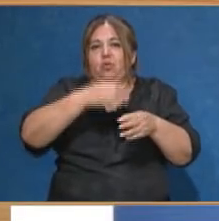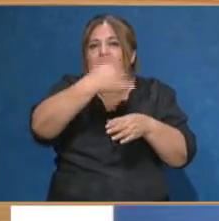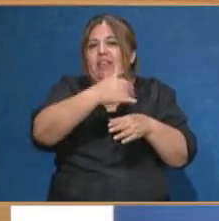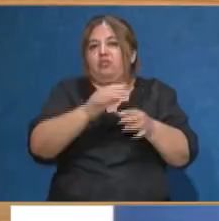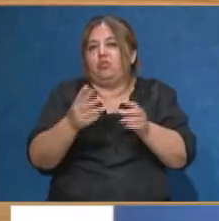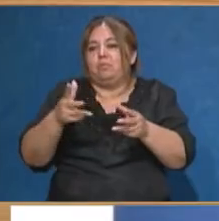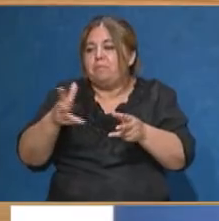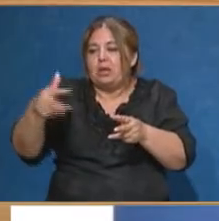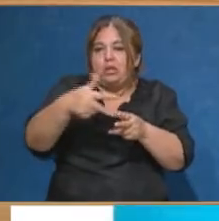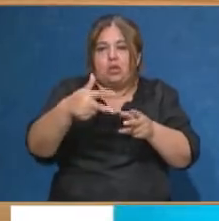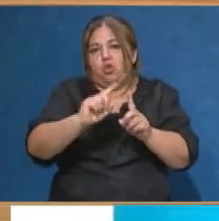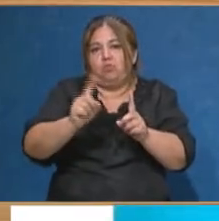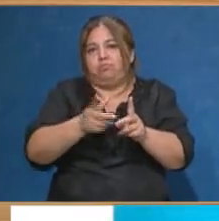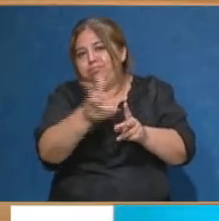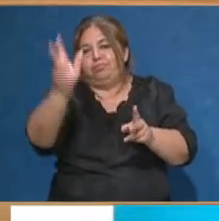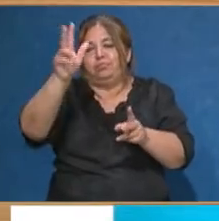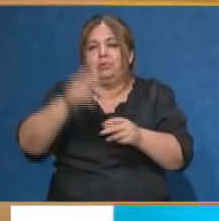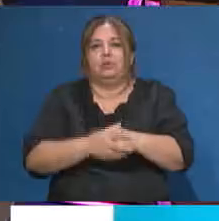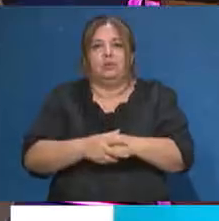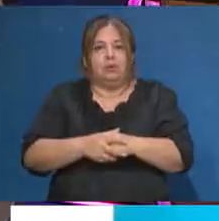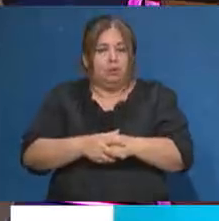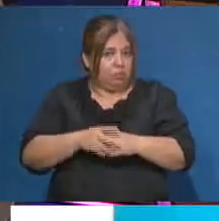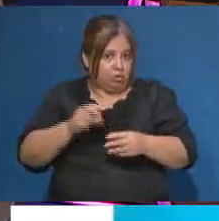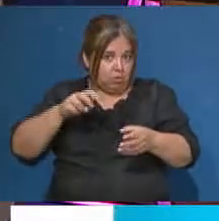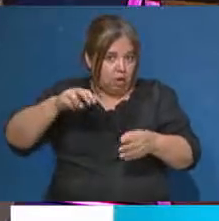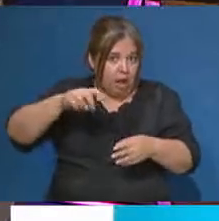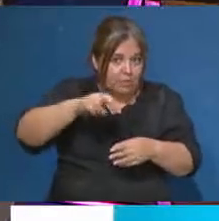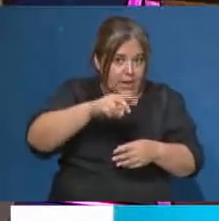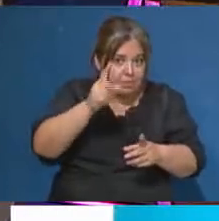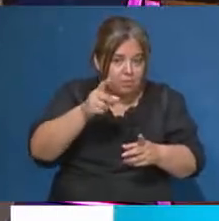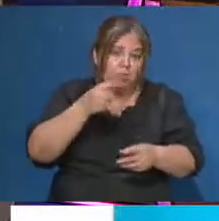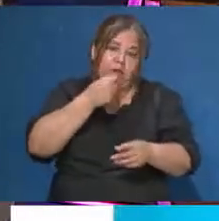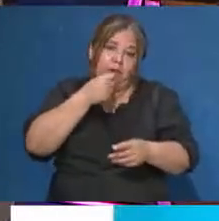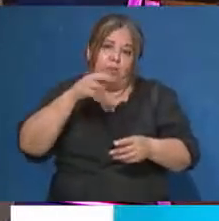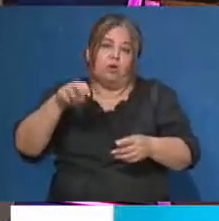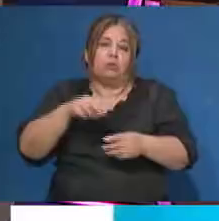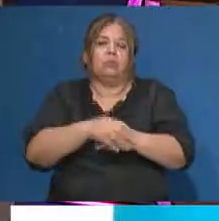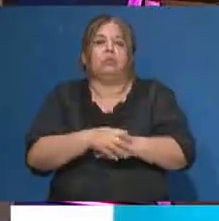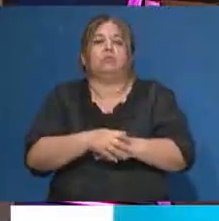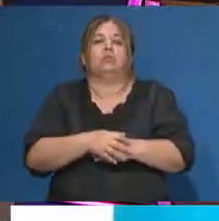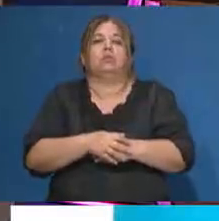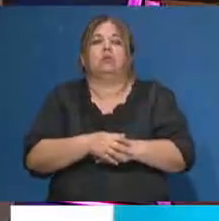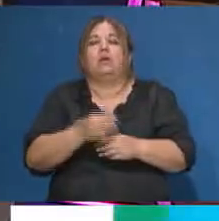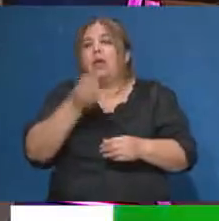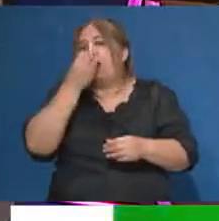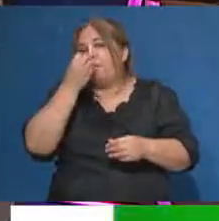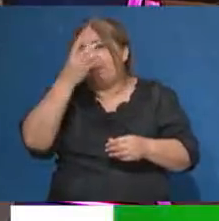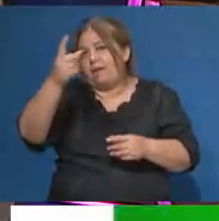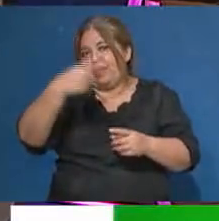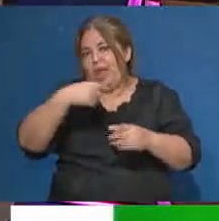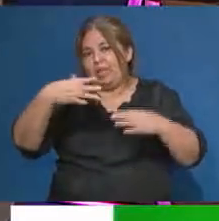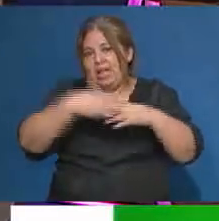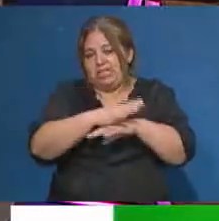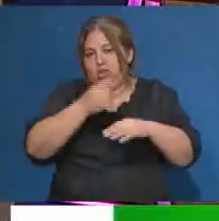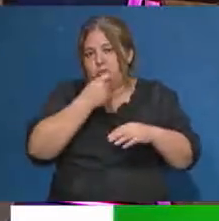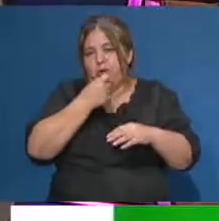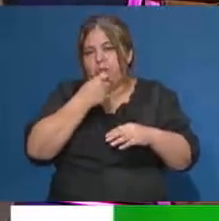caminar. Vamos por la línea azul. ¿Cuánto tenés que caminar en ese destino que vos elegiste? Poquito. Desde la primavera hasta acá al centro. Poquito,